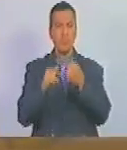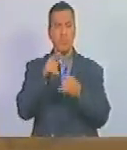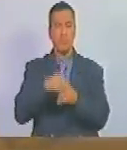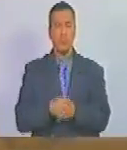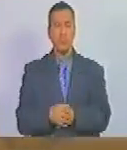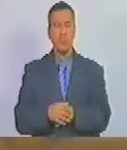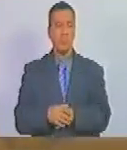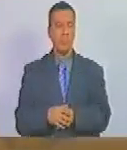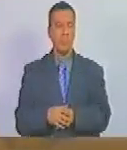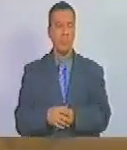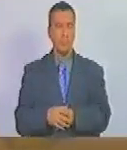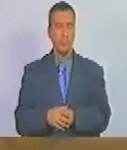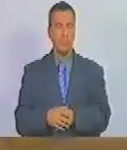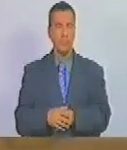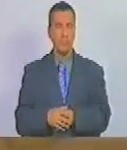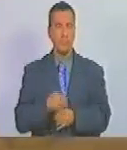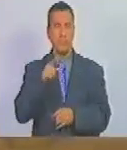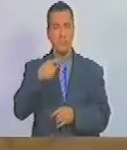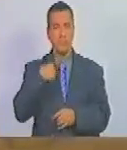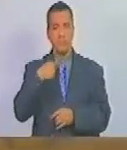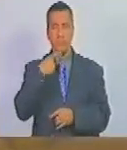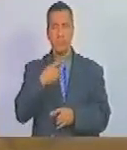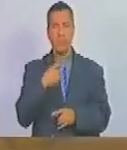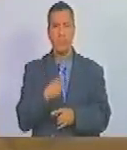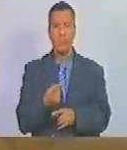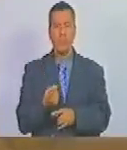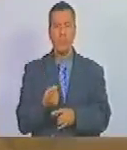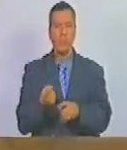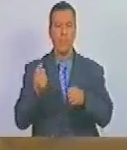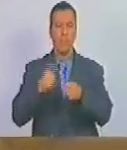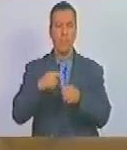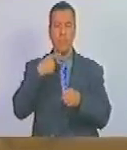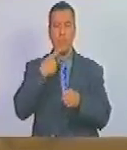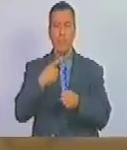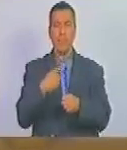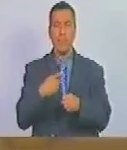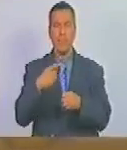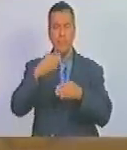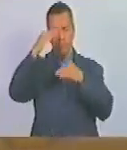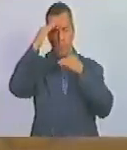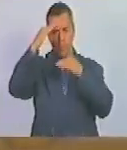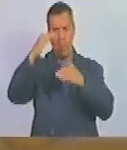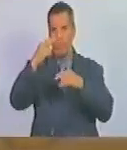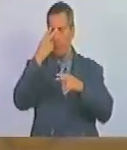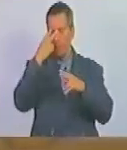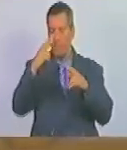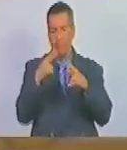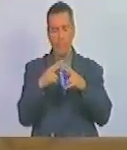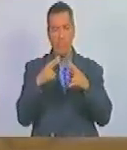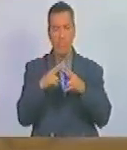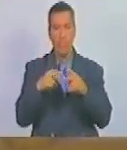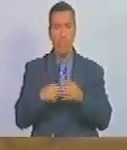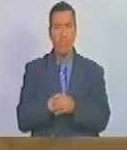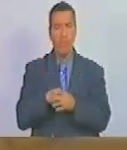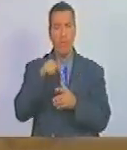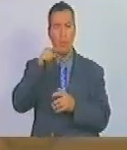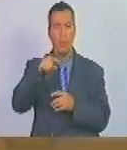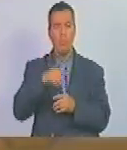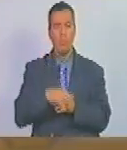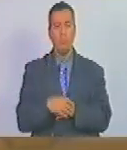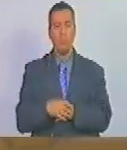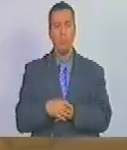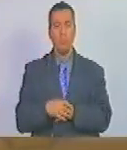esta intervención de saludo a la visita de este